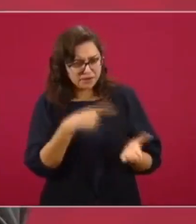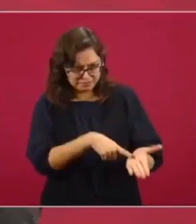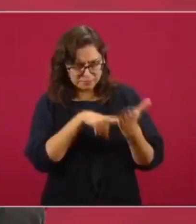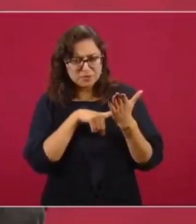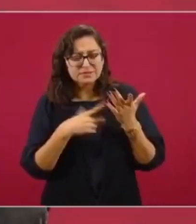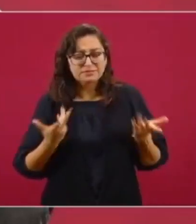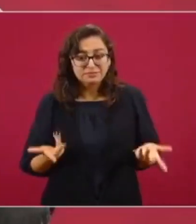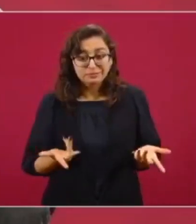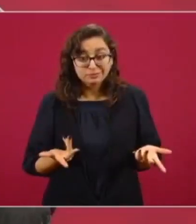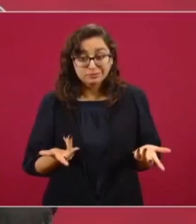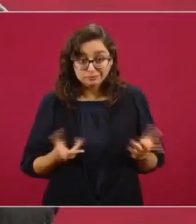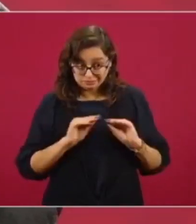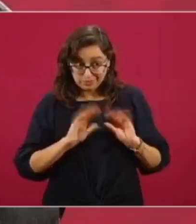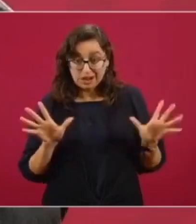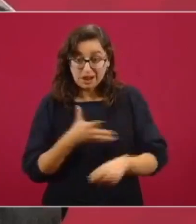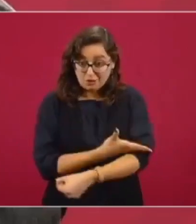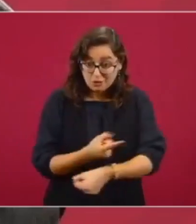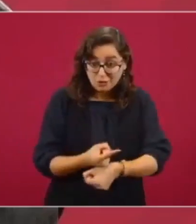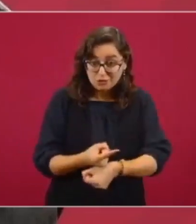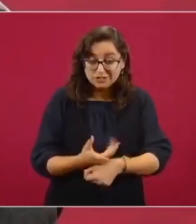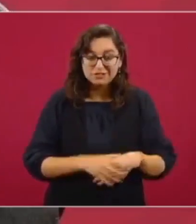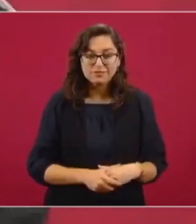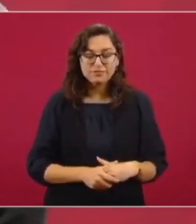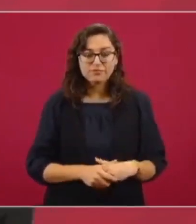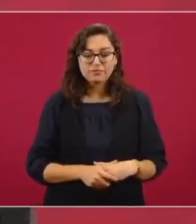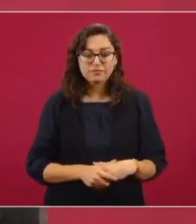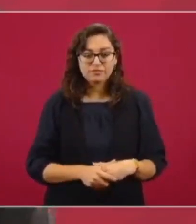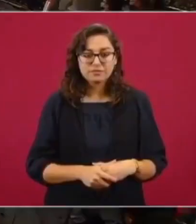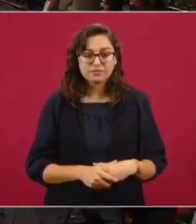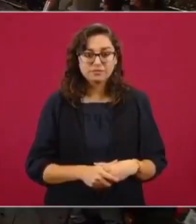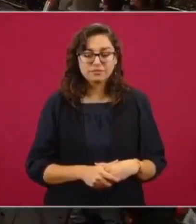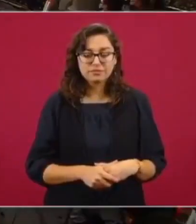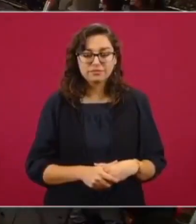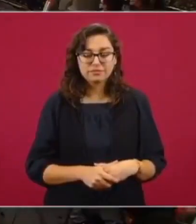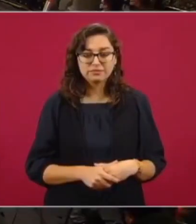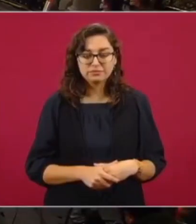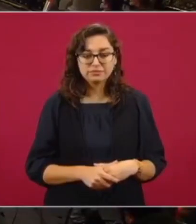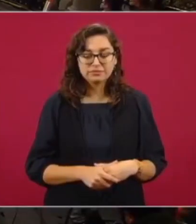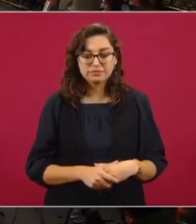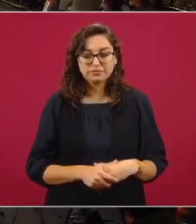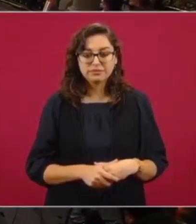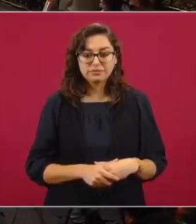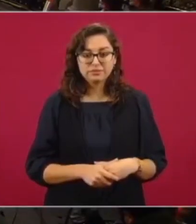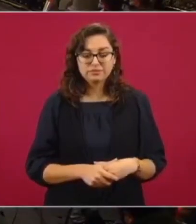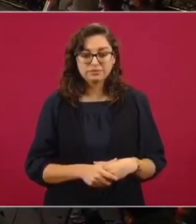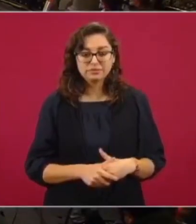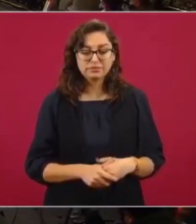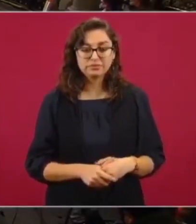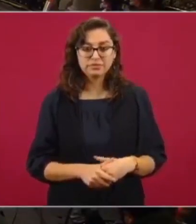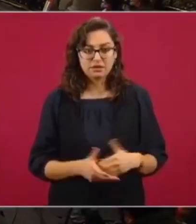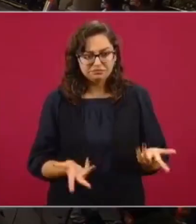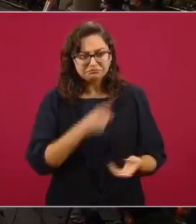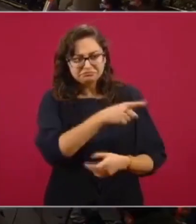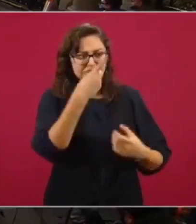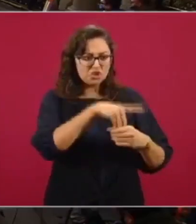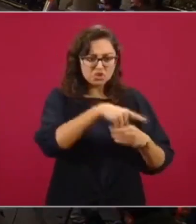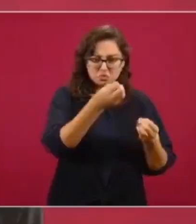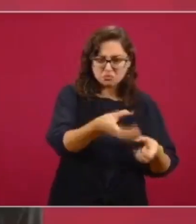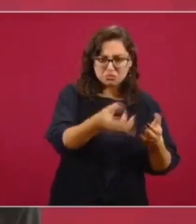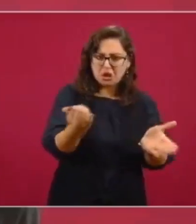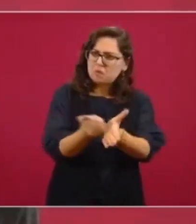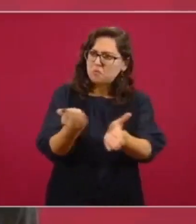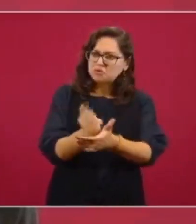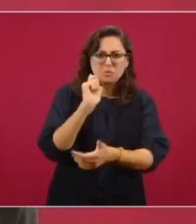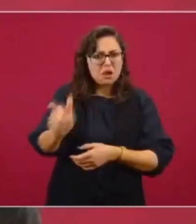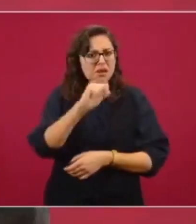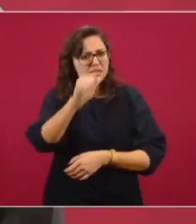dando este dinero y cómo es que se deduce de